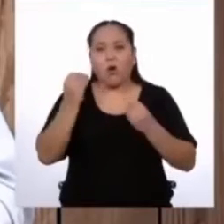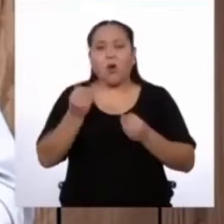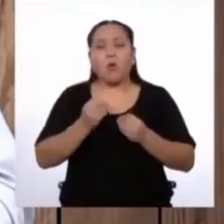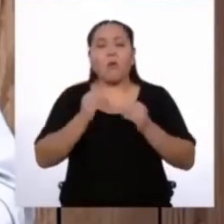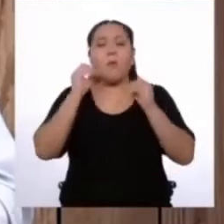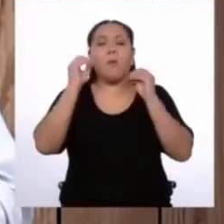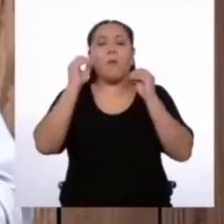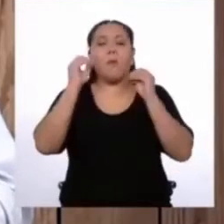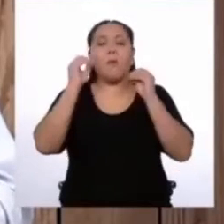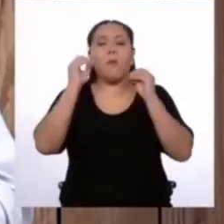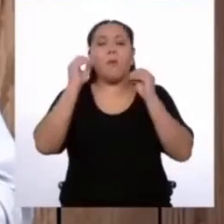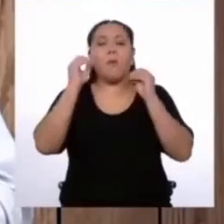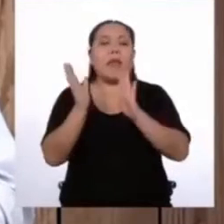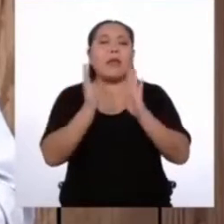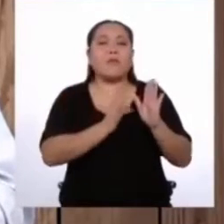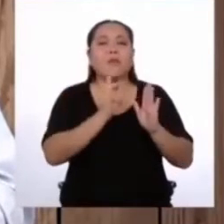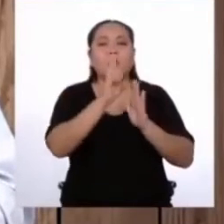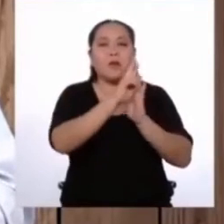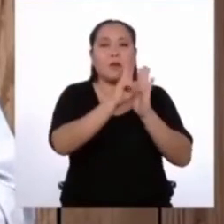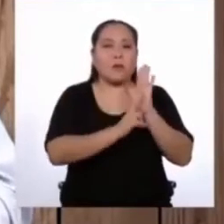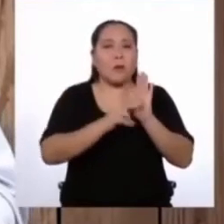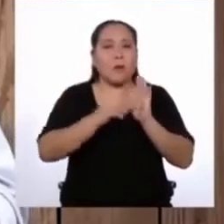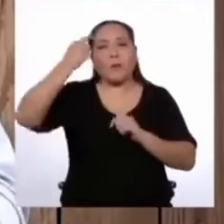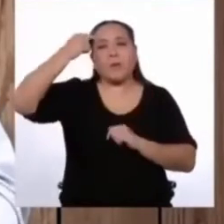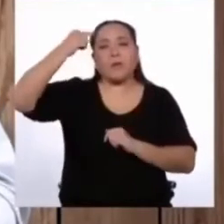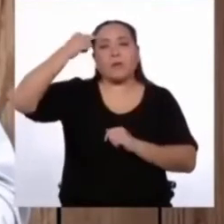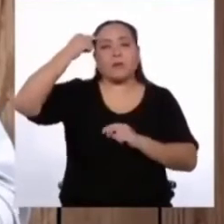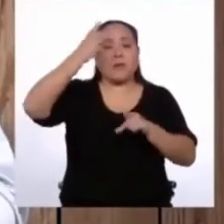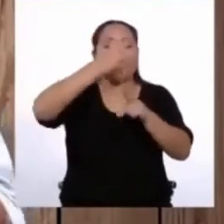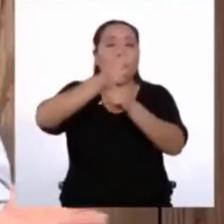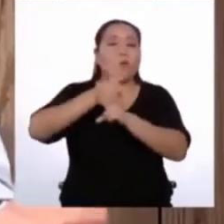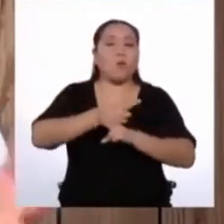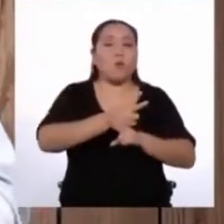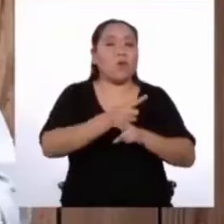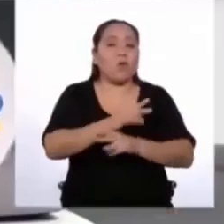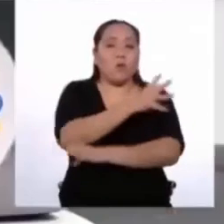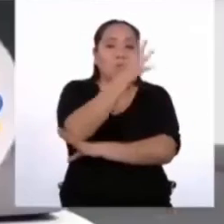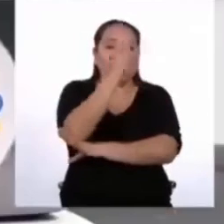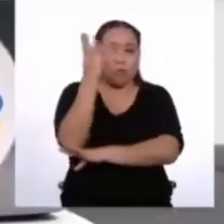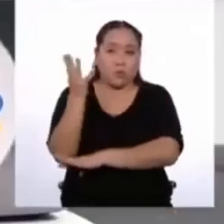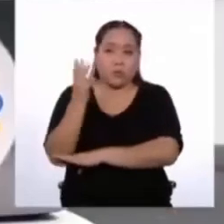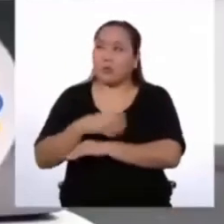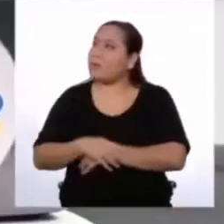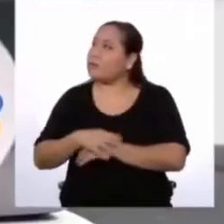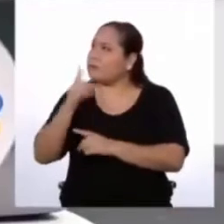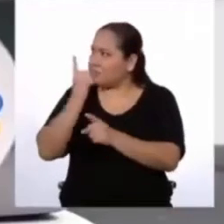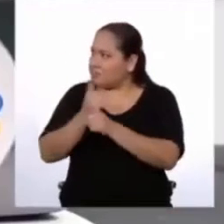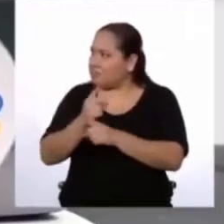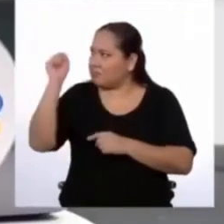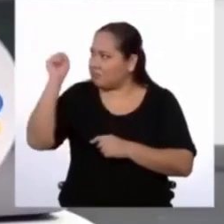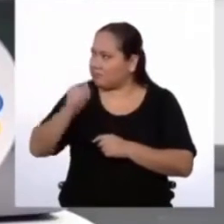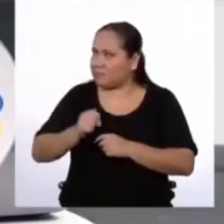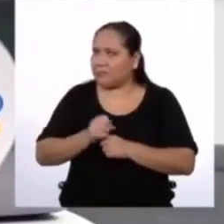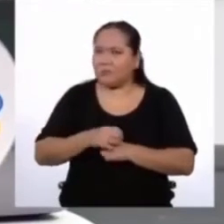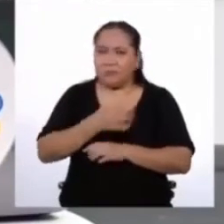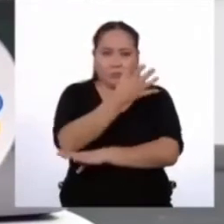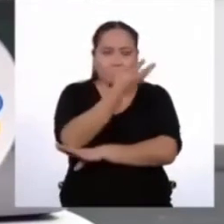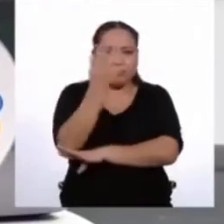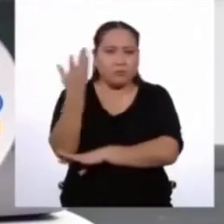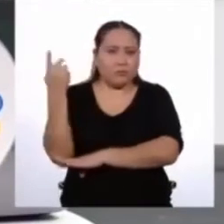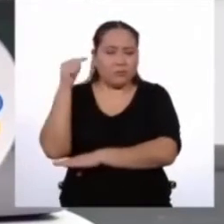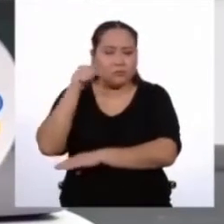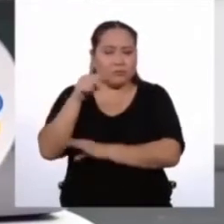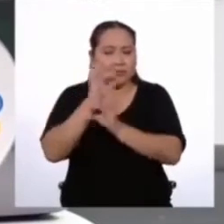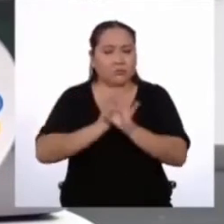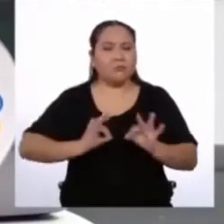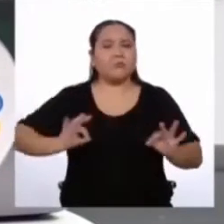un reglamento, pero lo hacemos pensando en el cuidado de nuestros bosques? ¡Ya, claro! Porque los bosques son